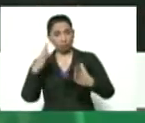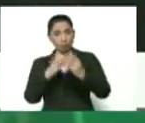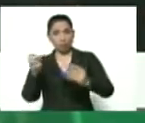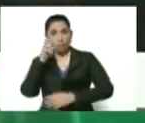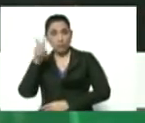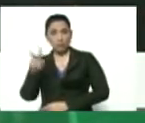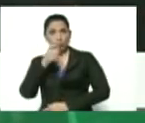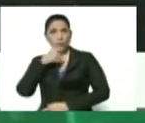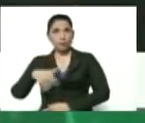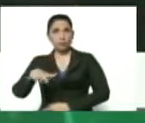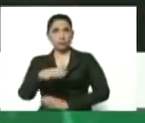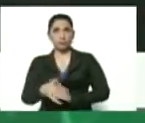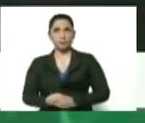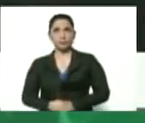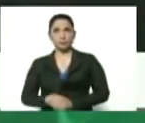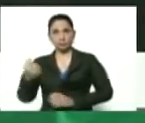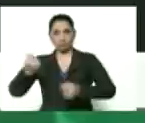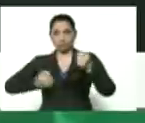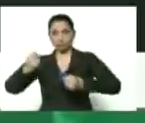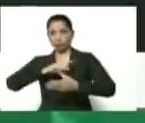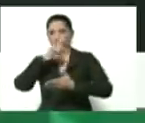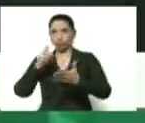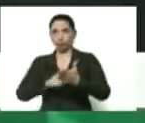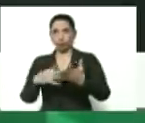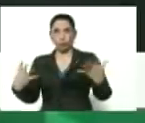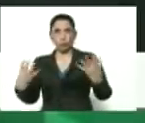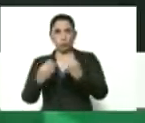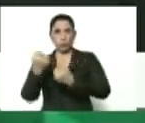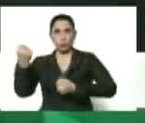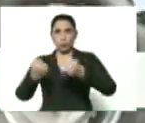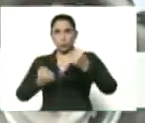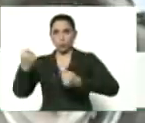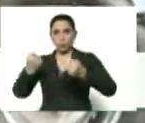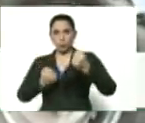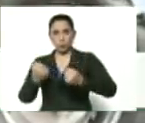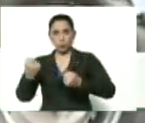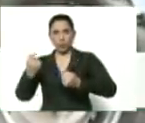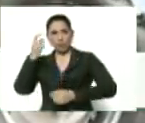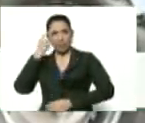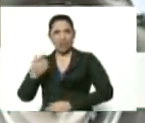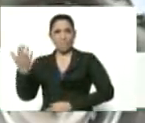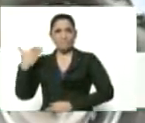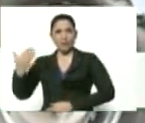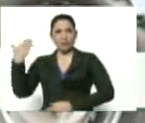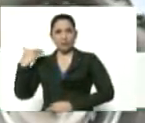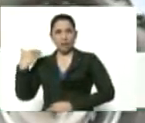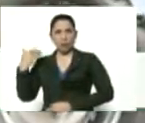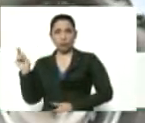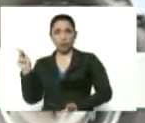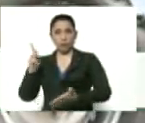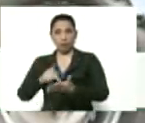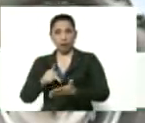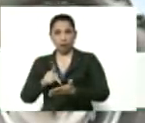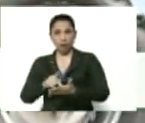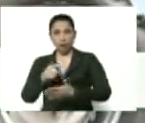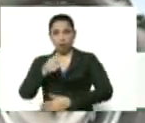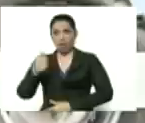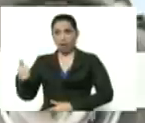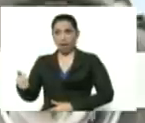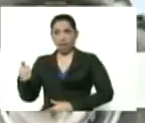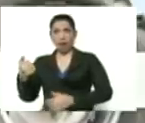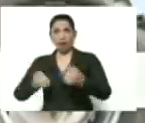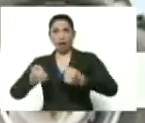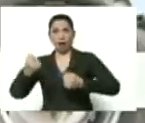que estos 100 tractores se complementan, junto a los tractores que llegaron días pasados, y que la fuerza de trabajo de cada tractor de estos,